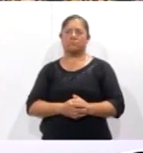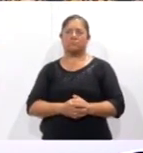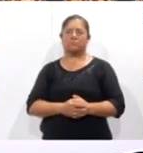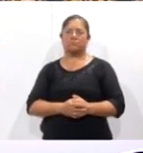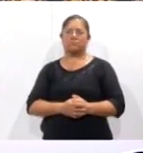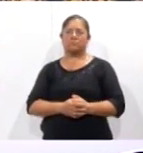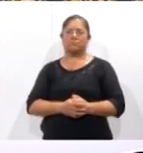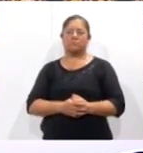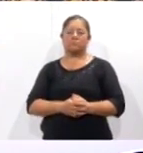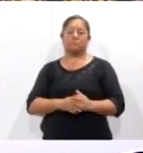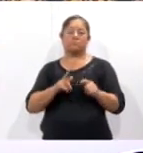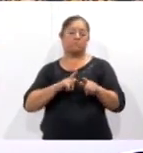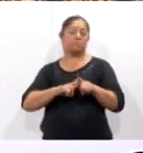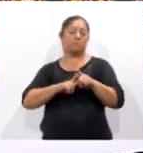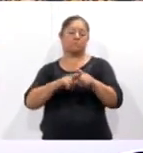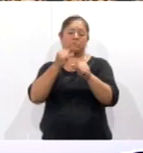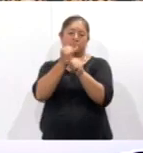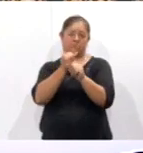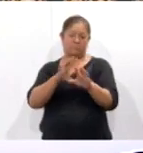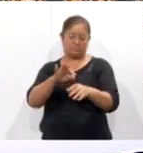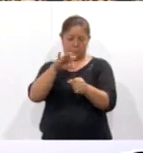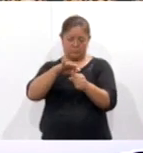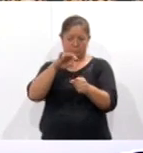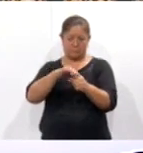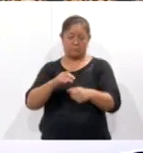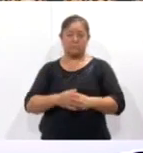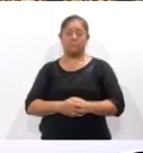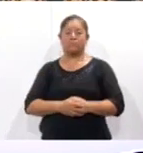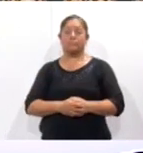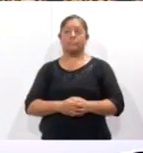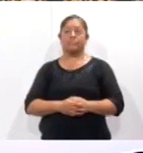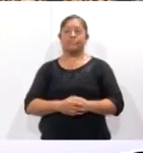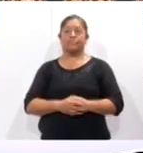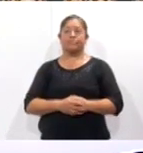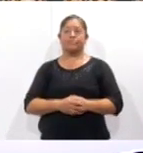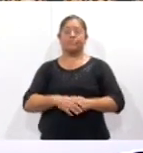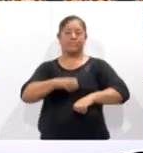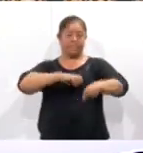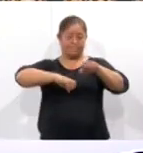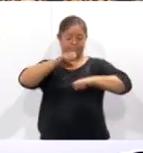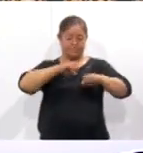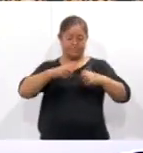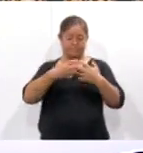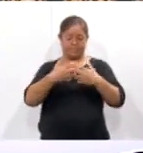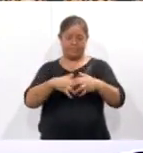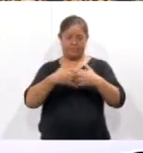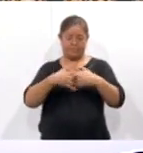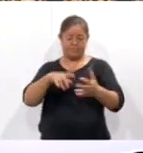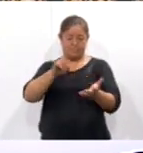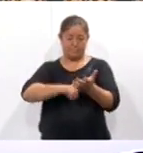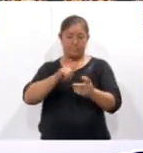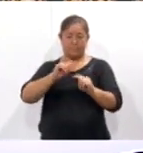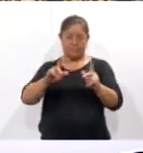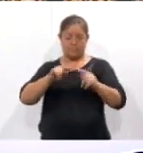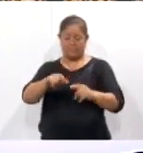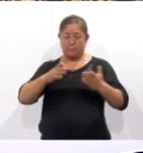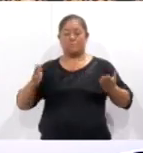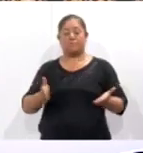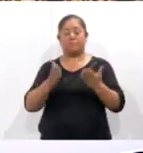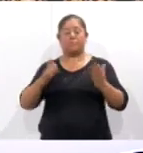Prosiguiendo con información electoral, los diferentes organismos empresariales en nuestro Estado impulsaron